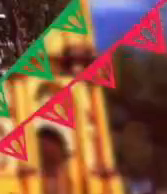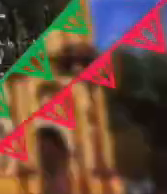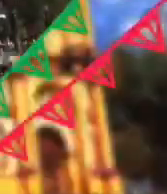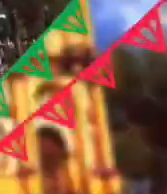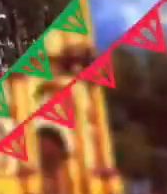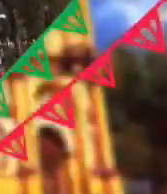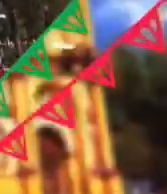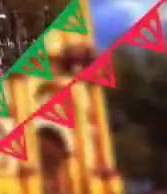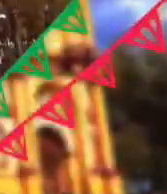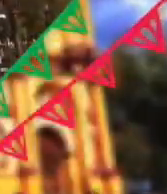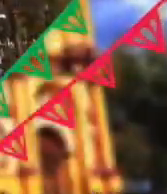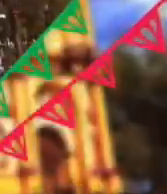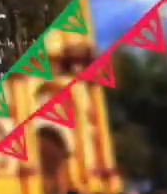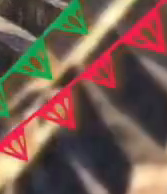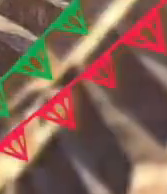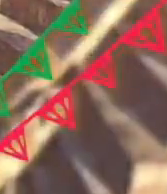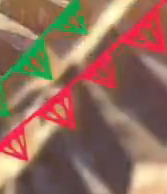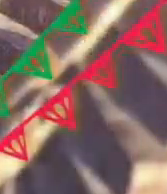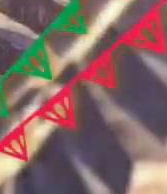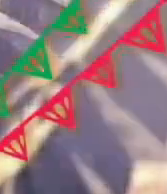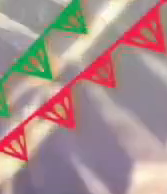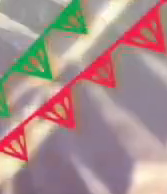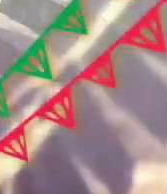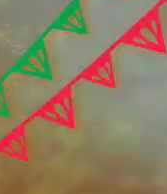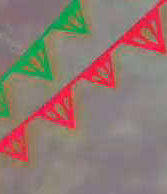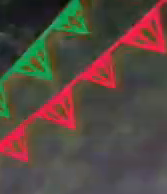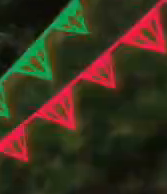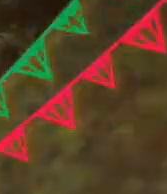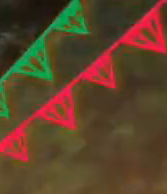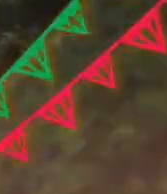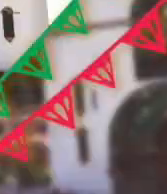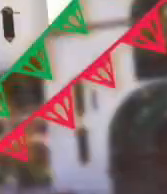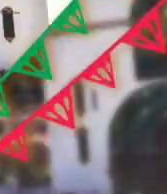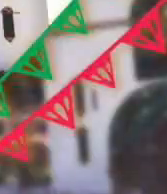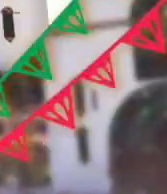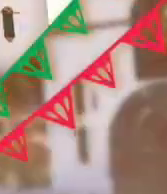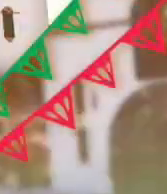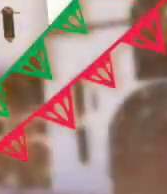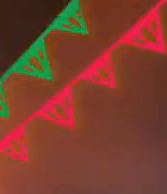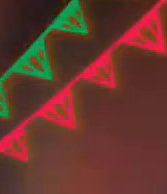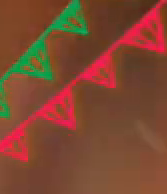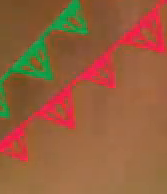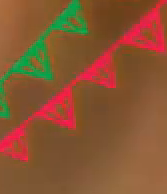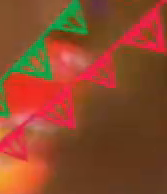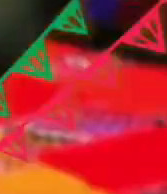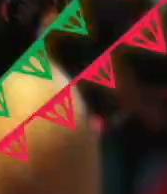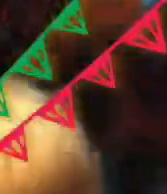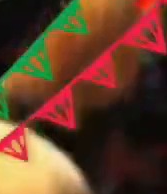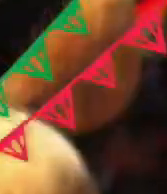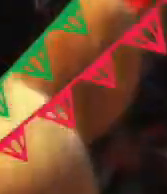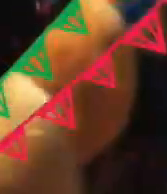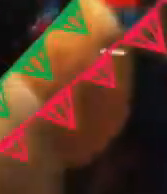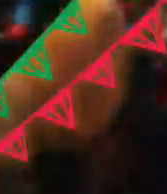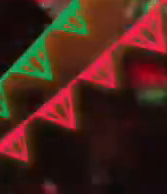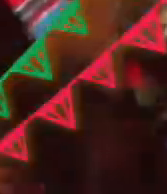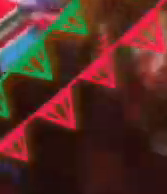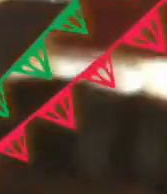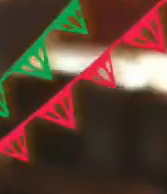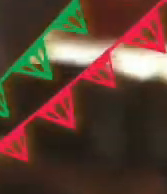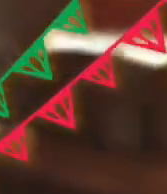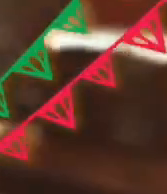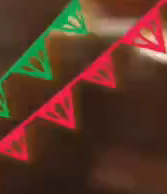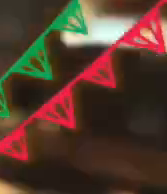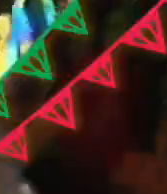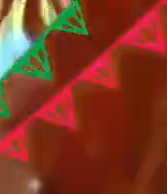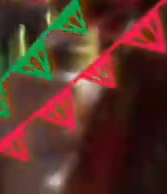Cuando tú gritas ¡Viva México! No solo le dices al mundo Que naciste en este bello país Sino que